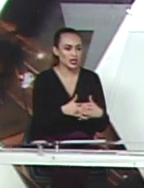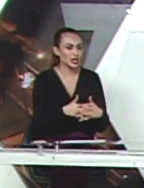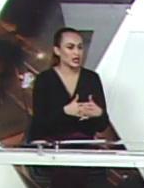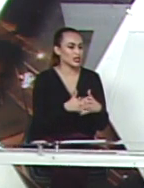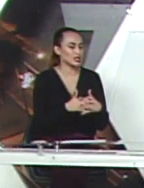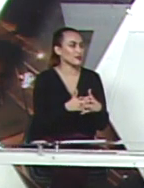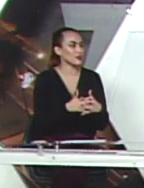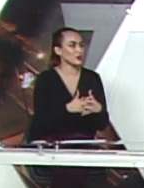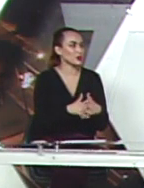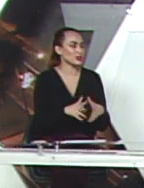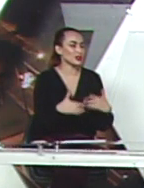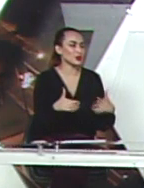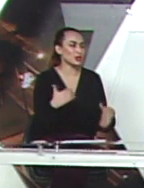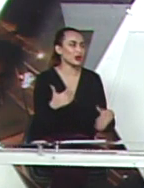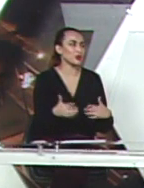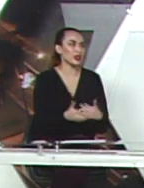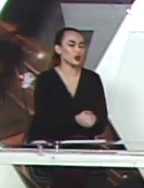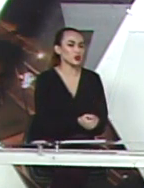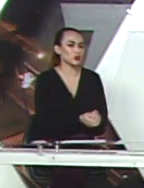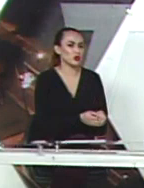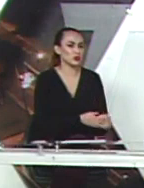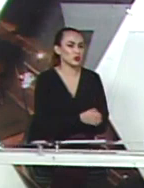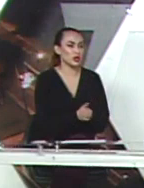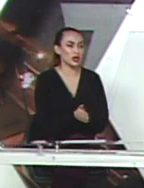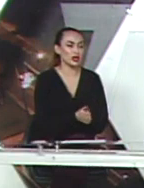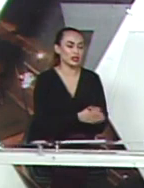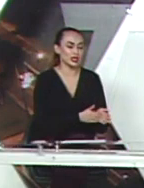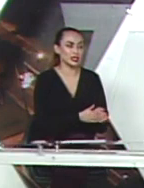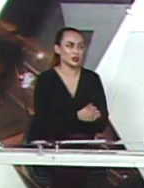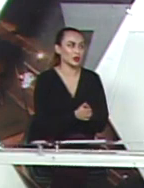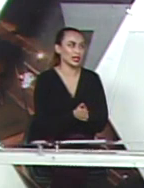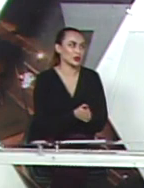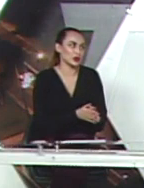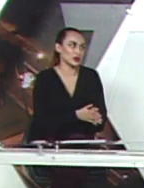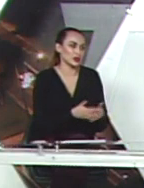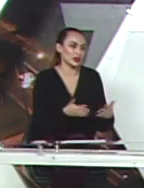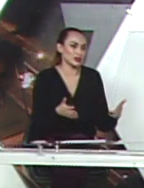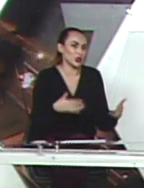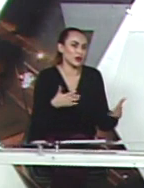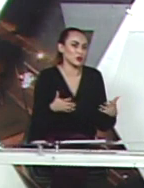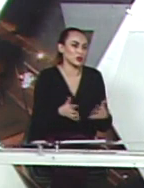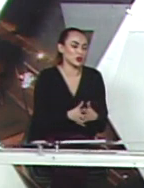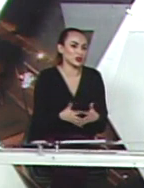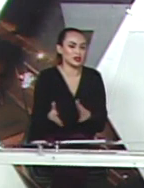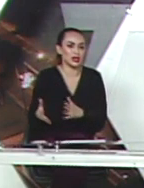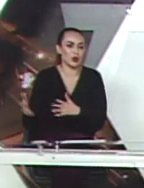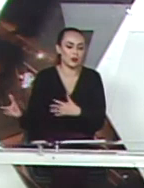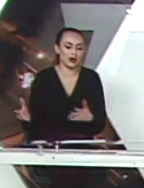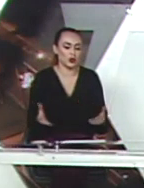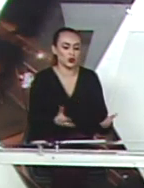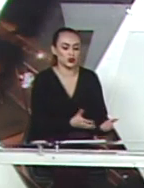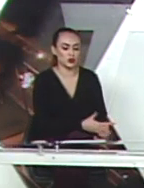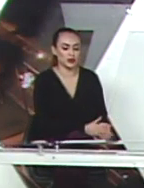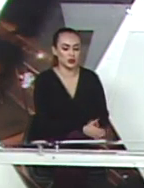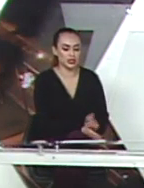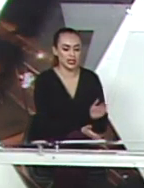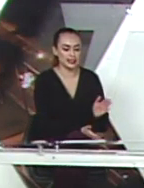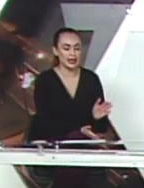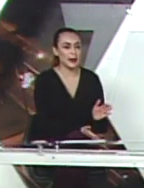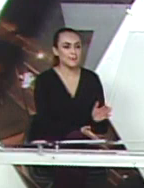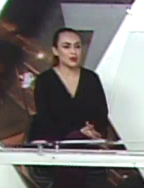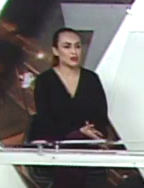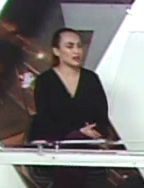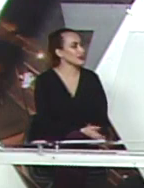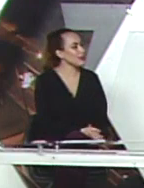muy bien y de esta forma entonces que nos siguen aumentando los números, Julio, que ya son altos. Muy altos. Si lo vemos entonces comparado con los últimos